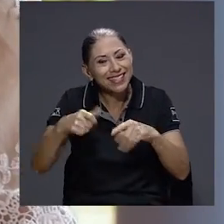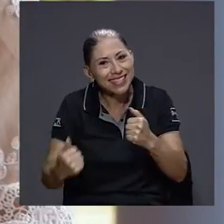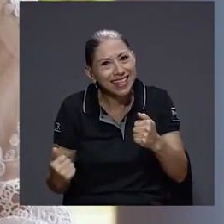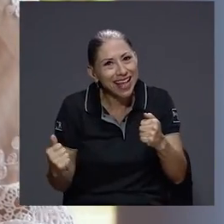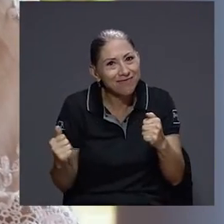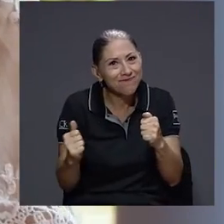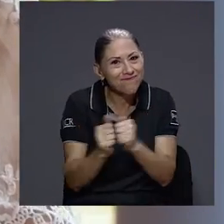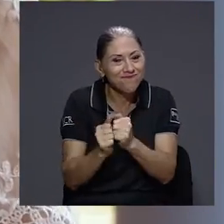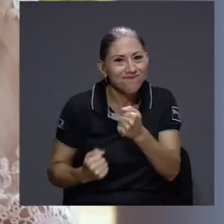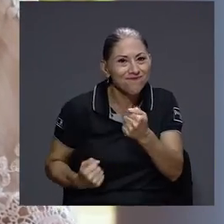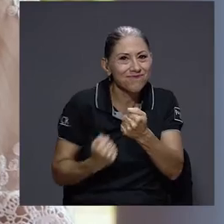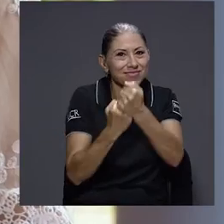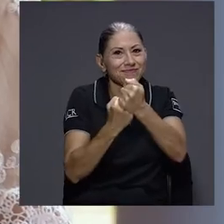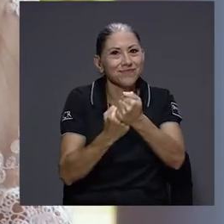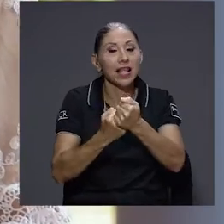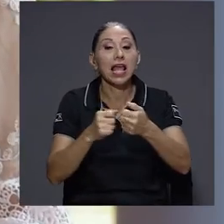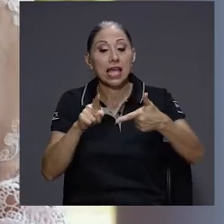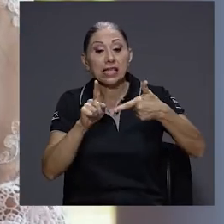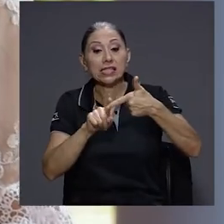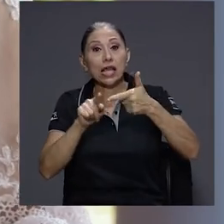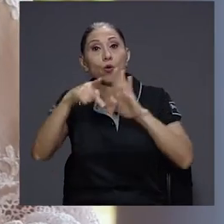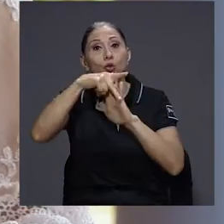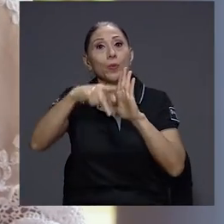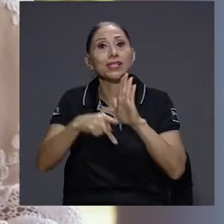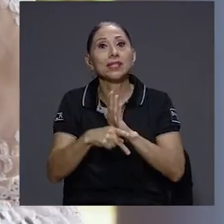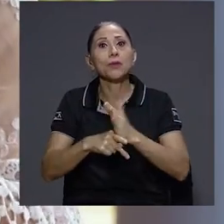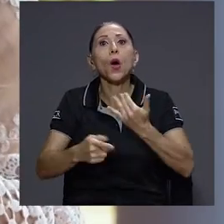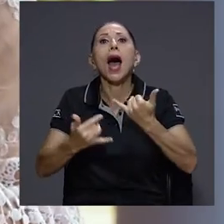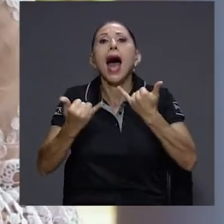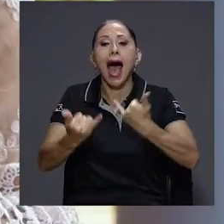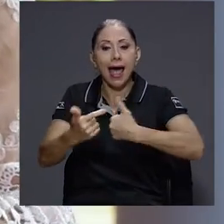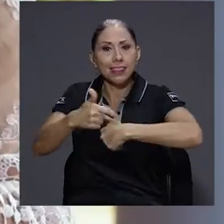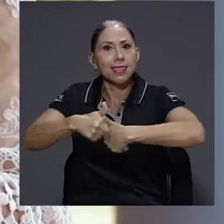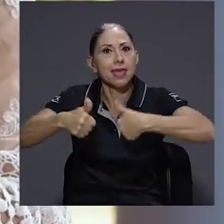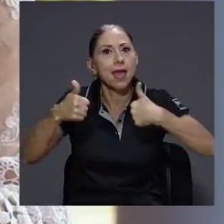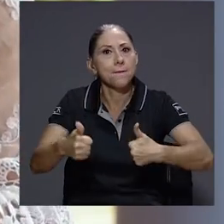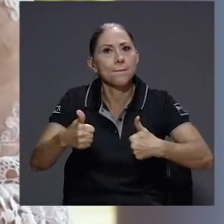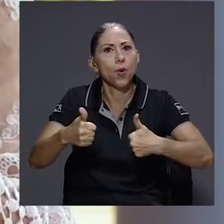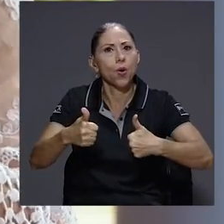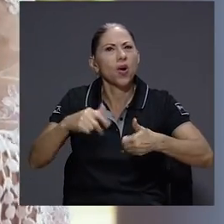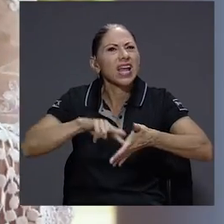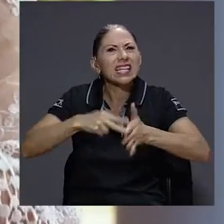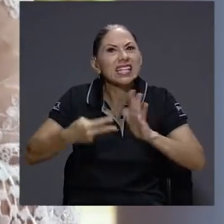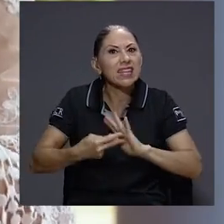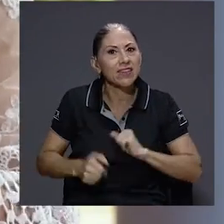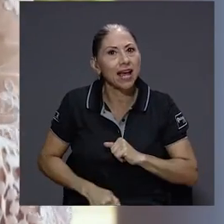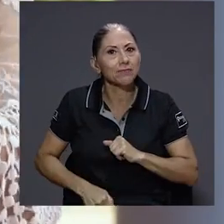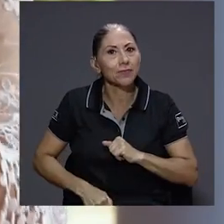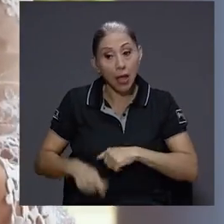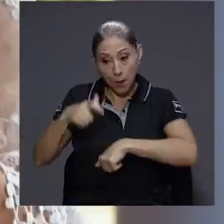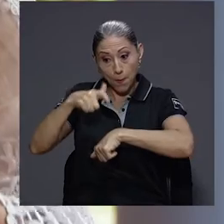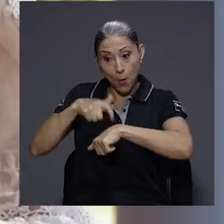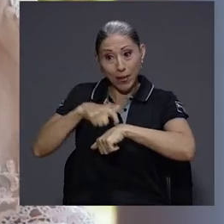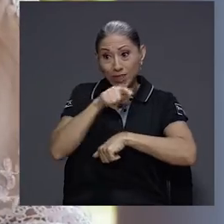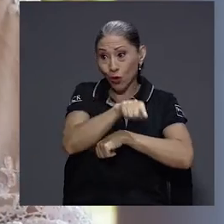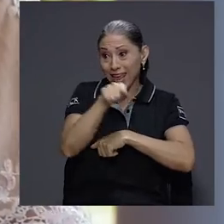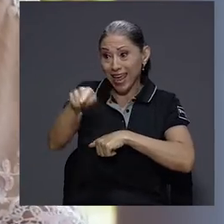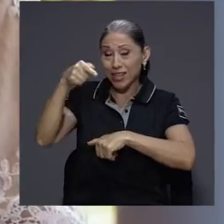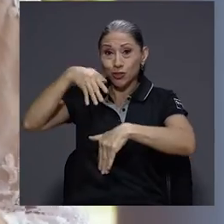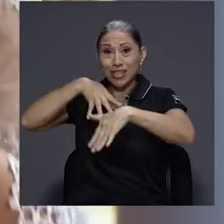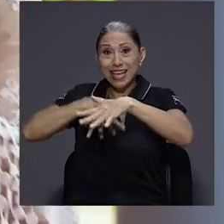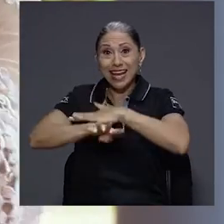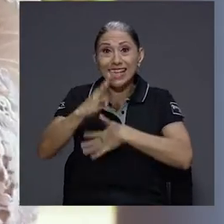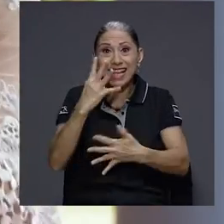es que sea a tiempo. ¿Qué significa esto? Que a tiempo es que se da desde el momento en el que ingresan a un centro